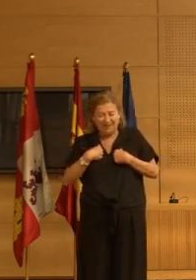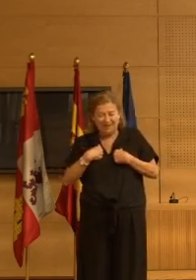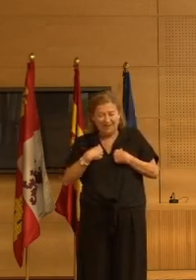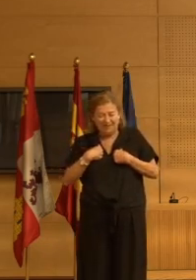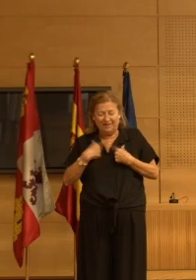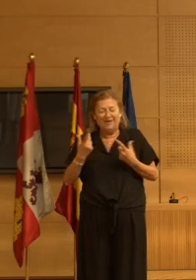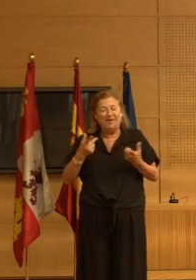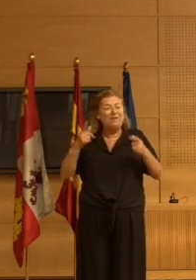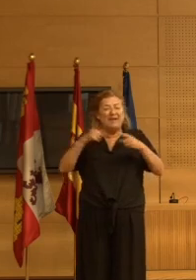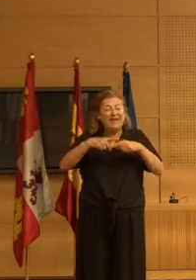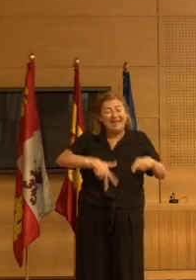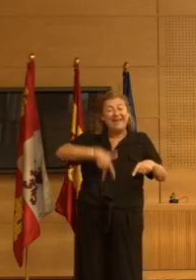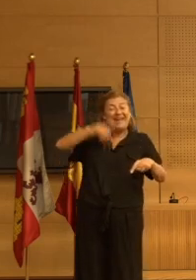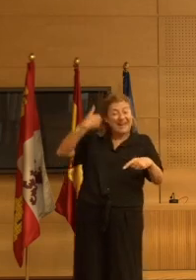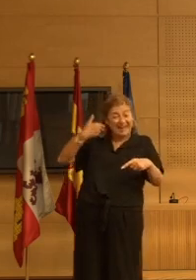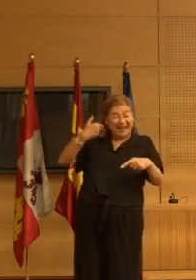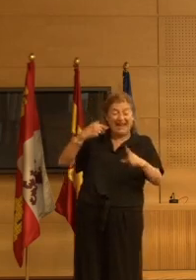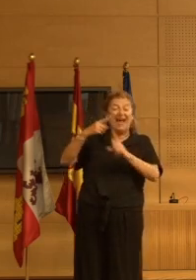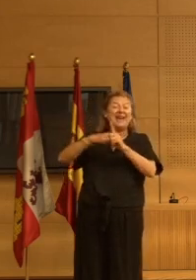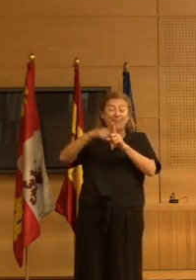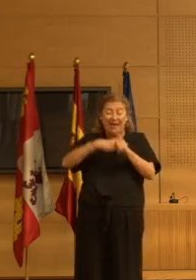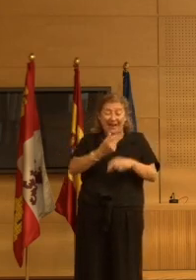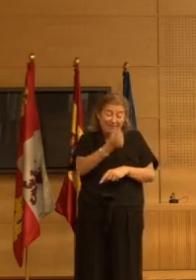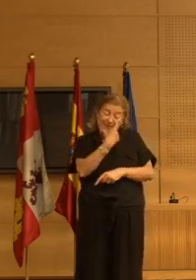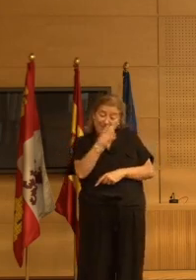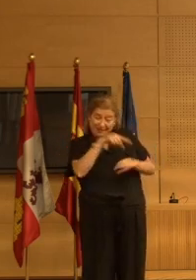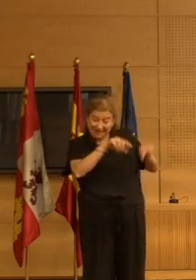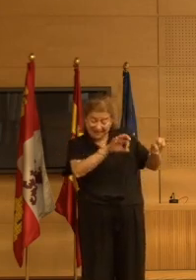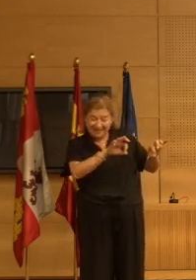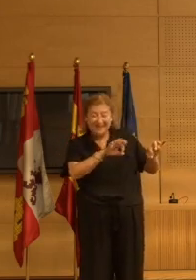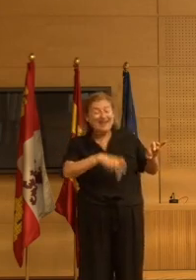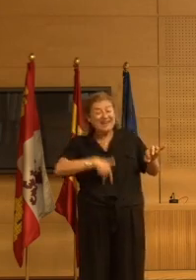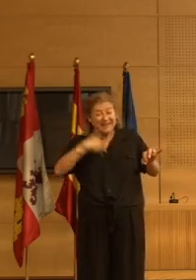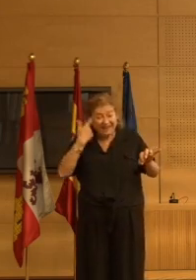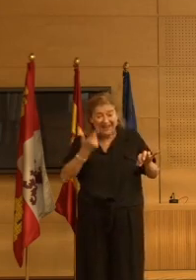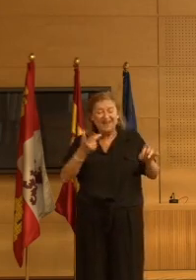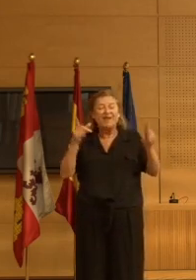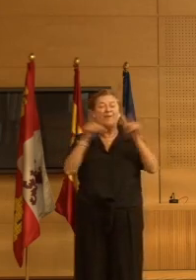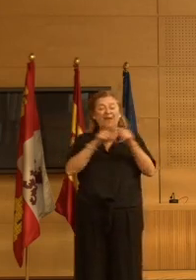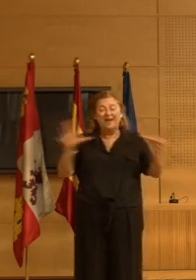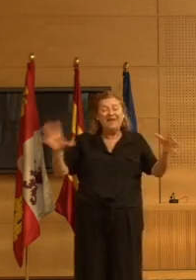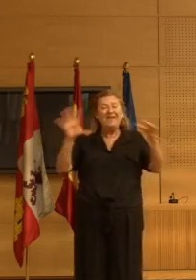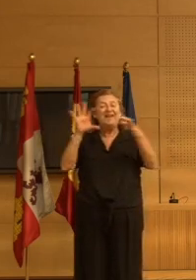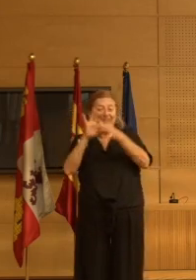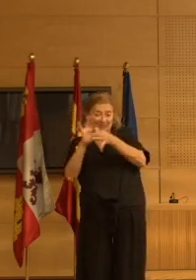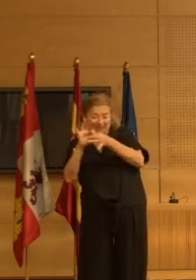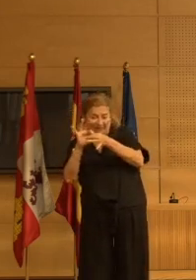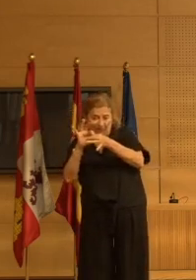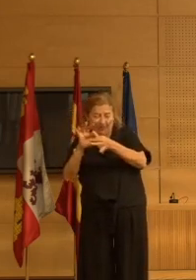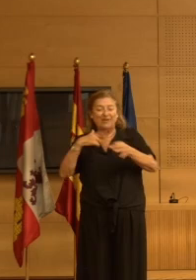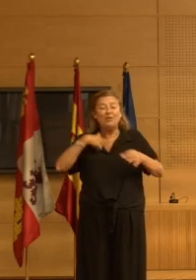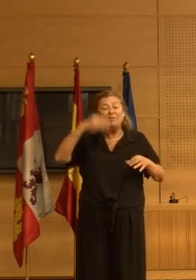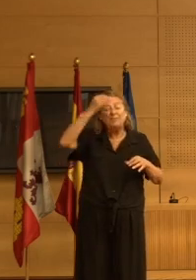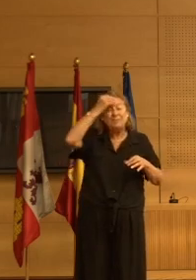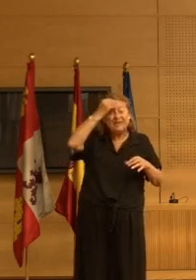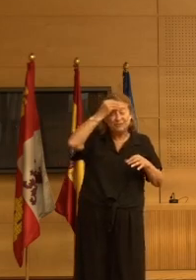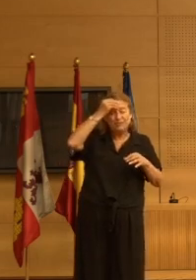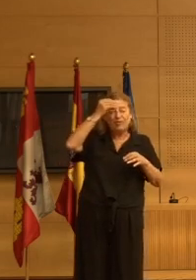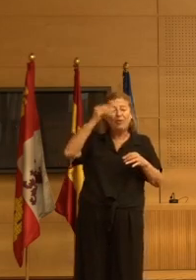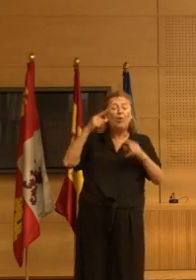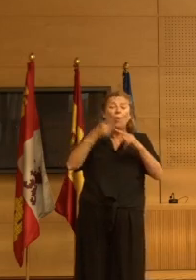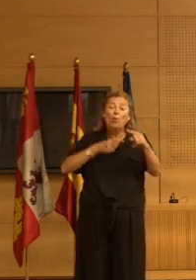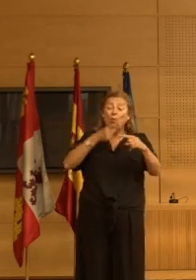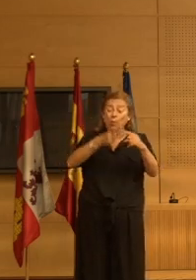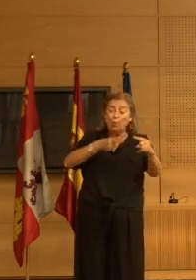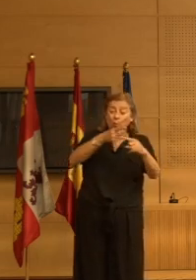la tónica general a nivel no farmacológico suele ser el aspecto relacional yo creo que el